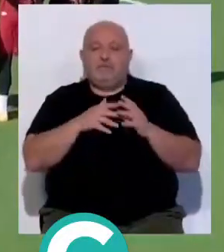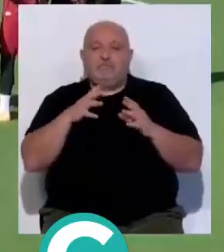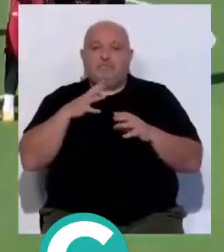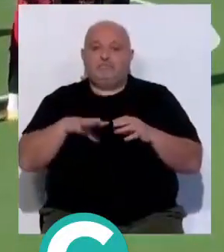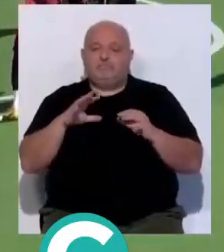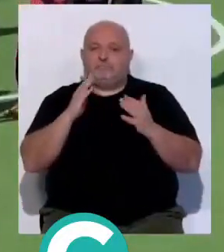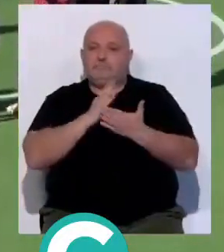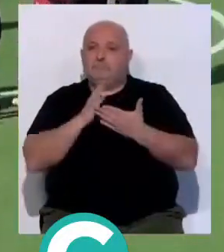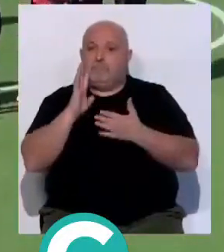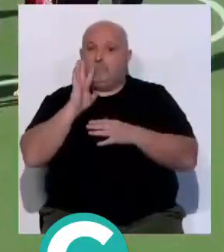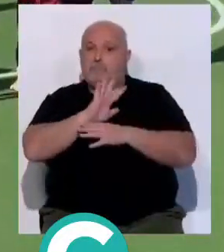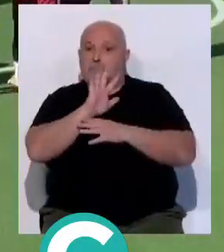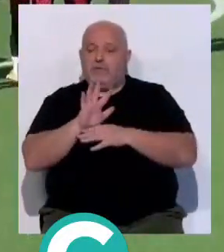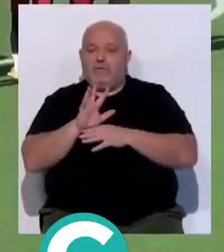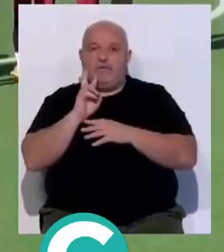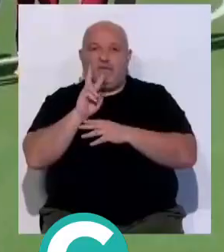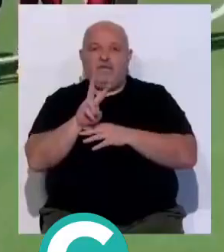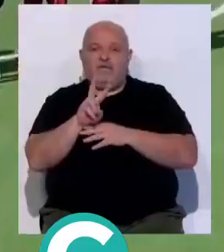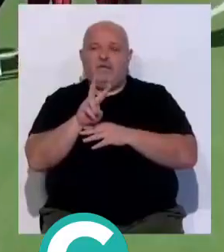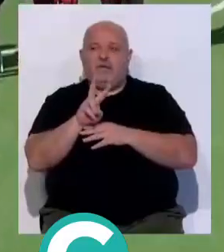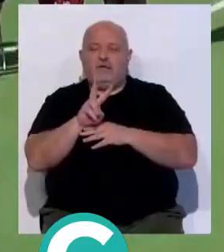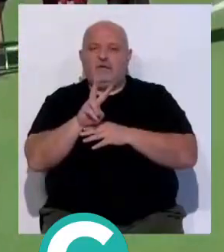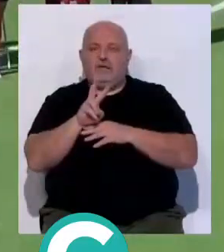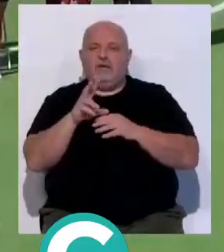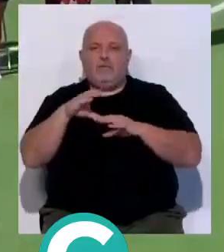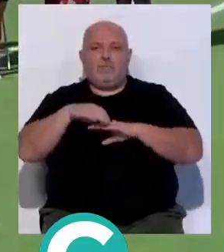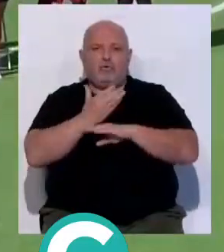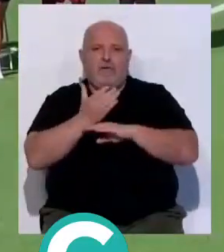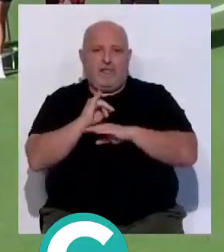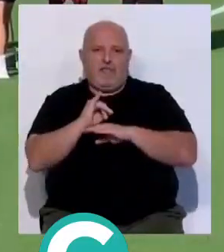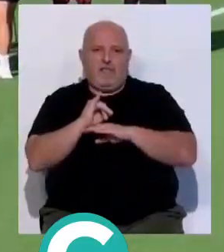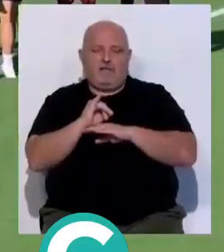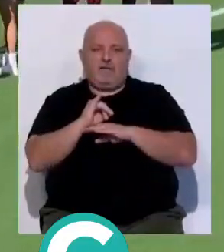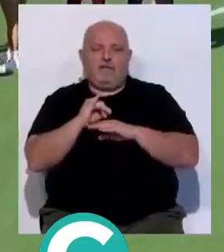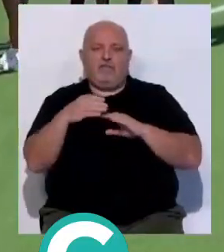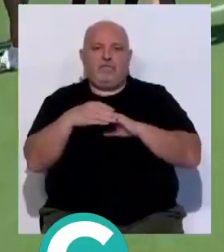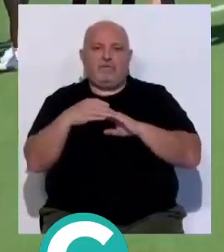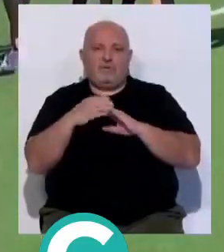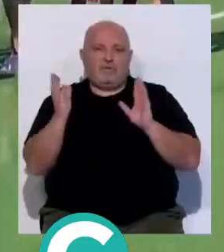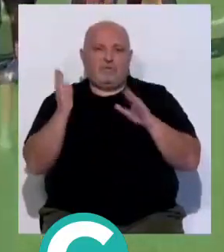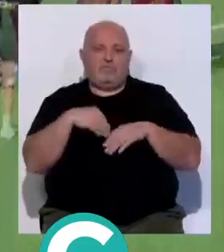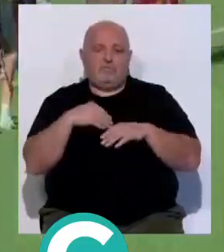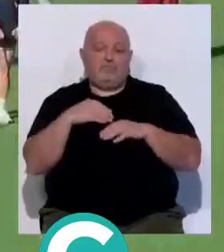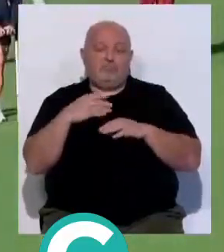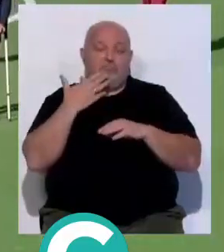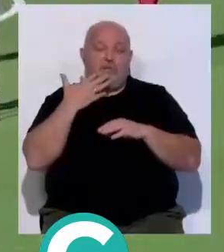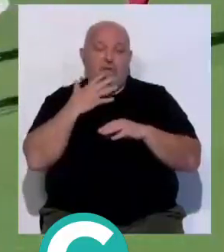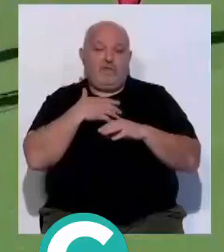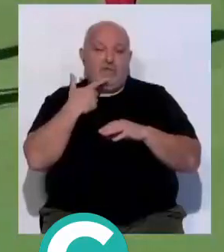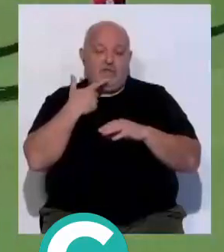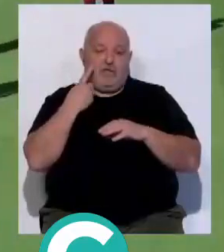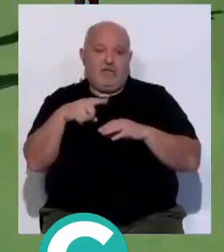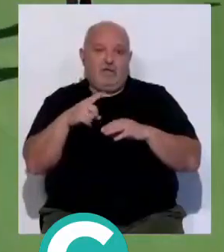Afortunadamente, por lo que estamos viendo ya de inicio, va con botas y no va con zapatillas, así que al menos, como comentarás ahora,